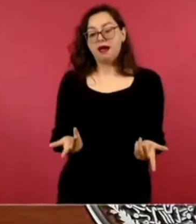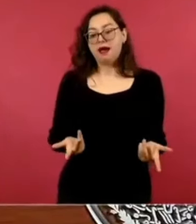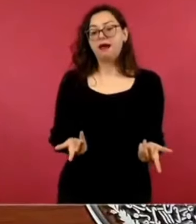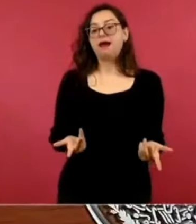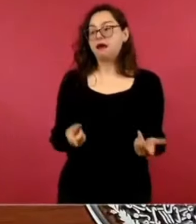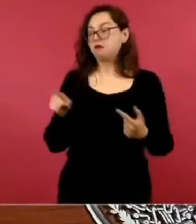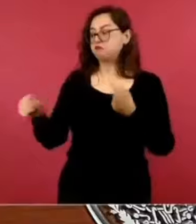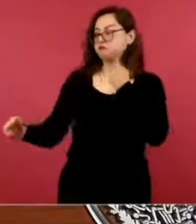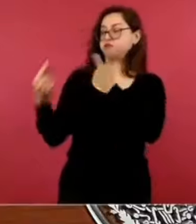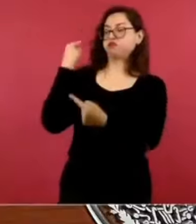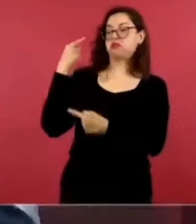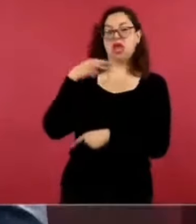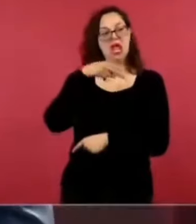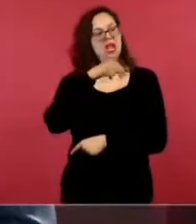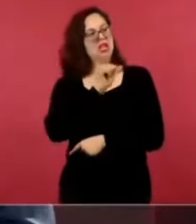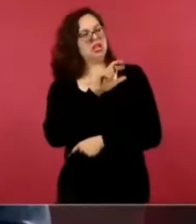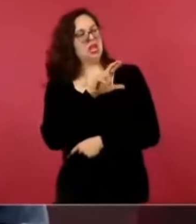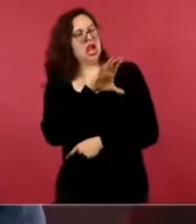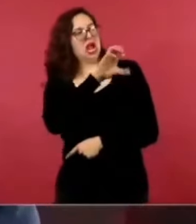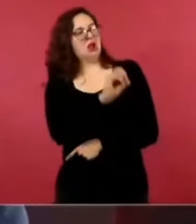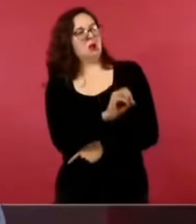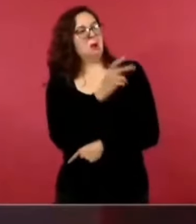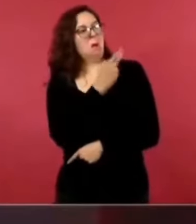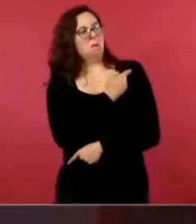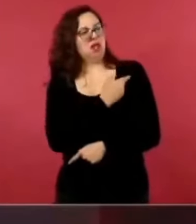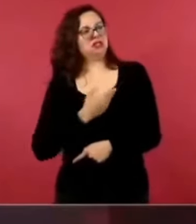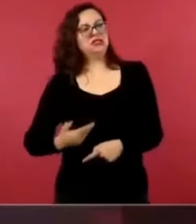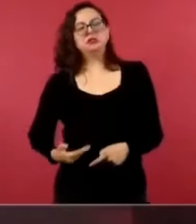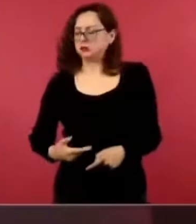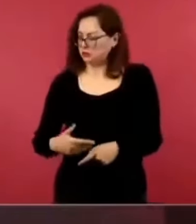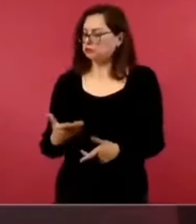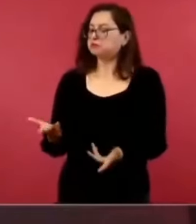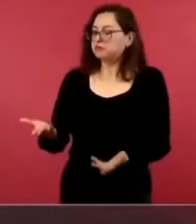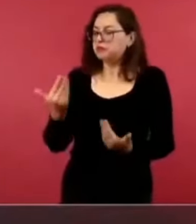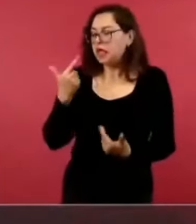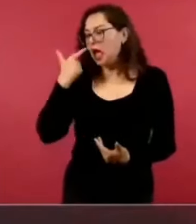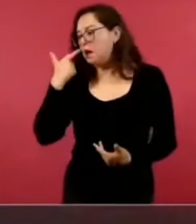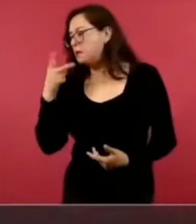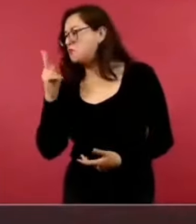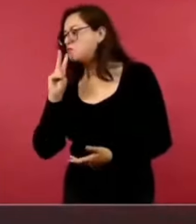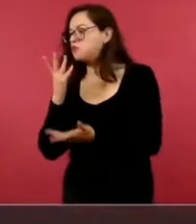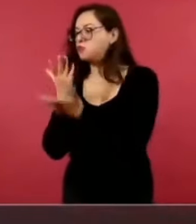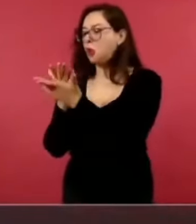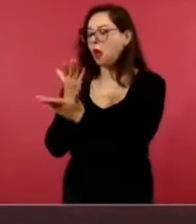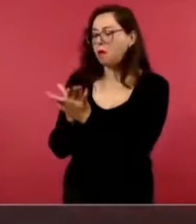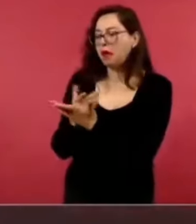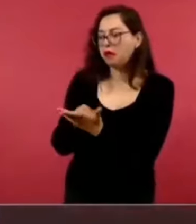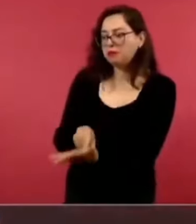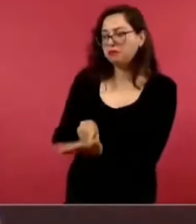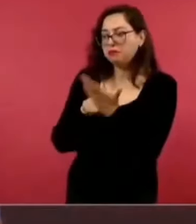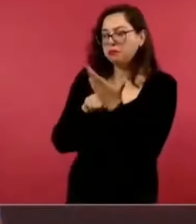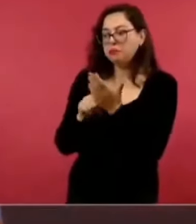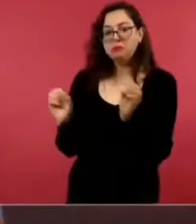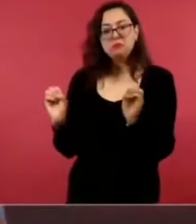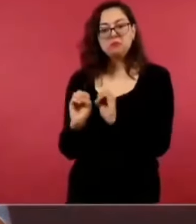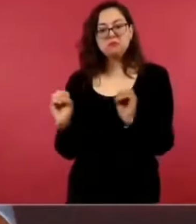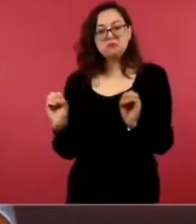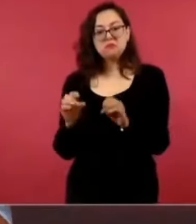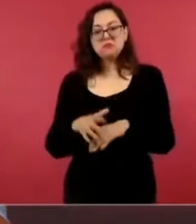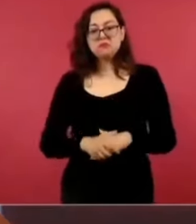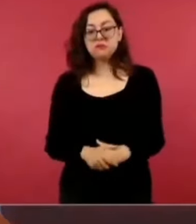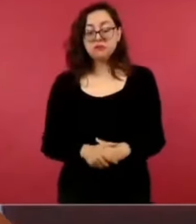Si nosotros decimos latinos